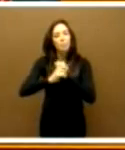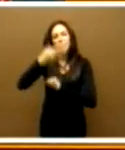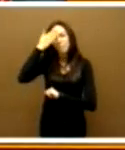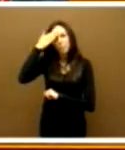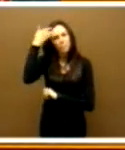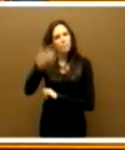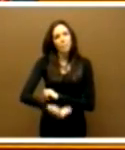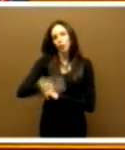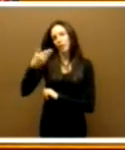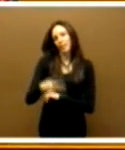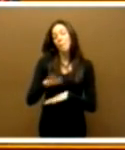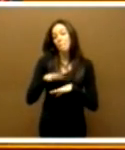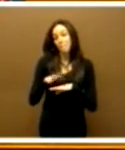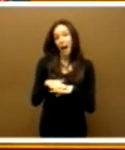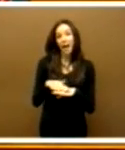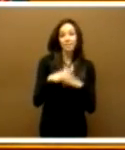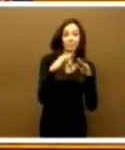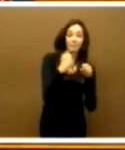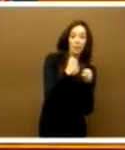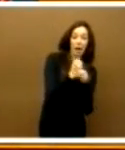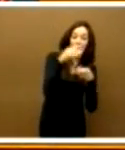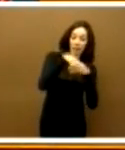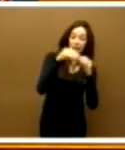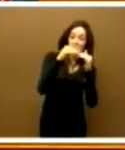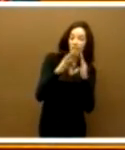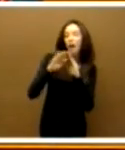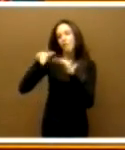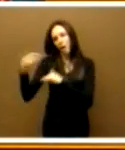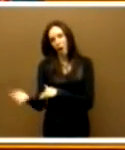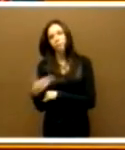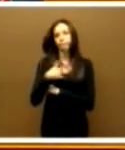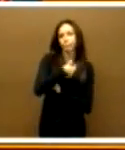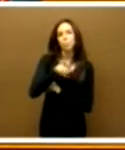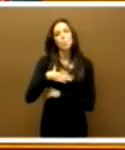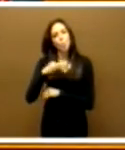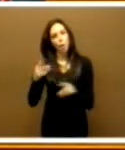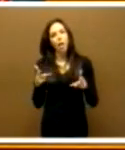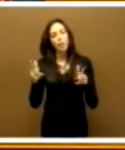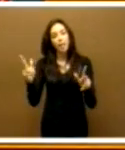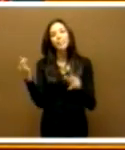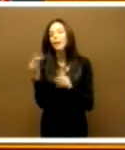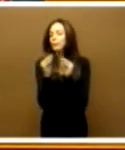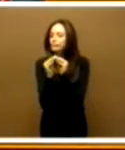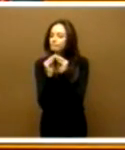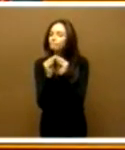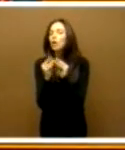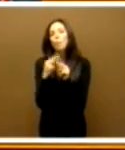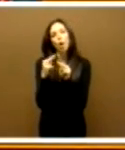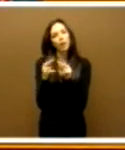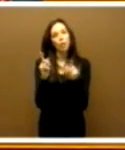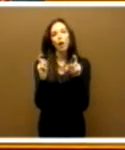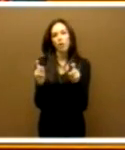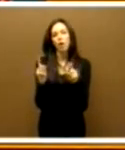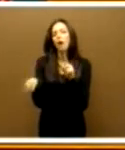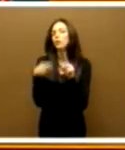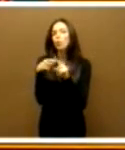estrategia de conciliación de la vida laboral y familiar. Hay que desarrollar políticas de educación cuyo objetivo sea la